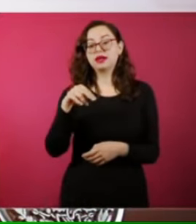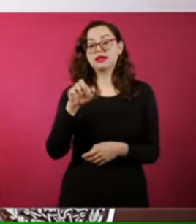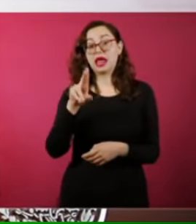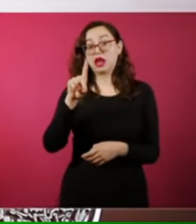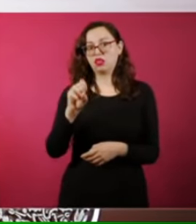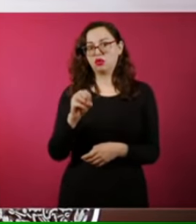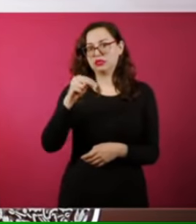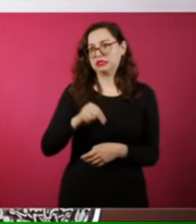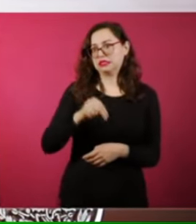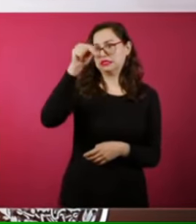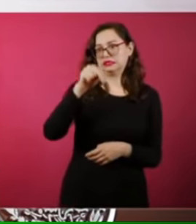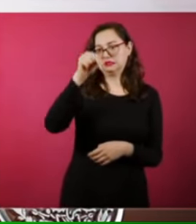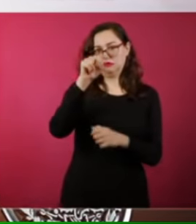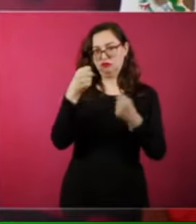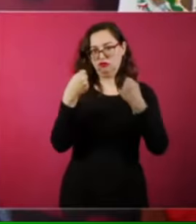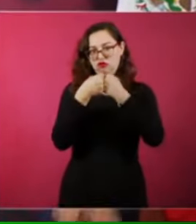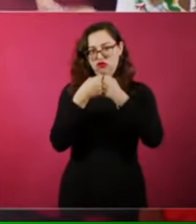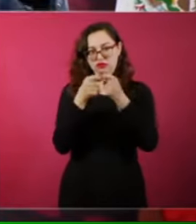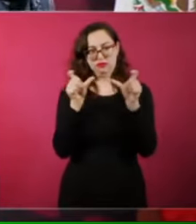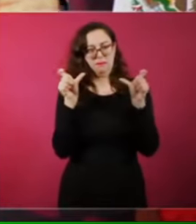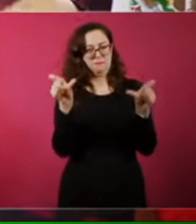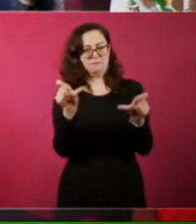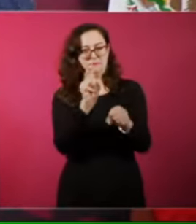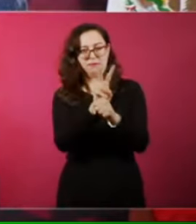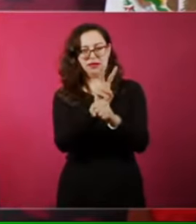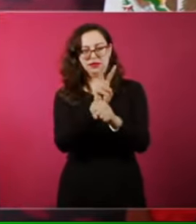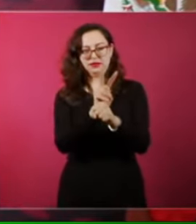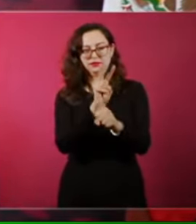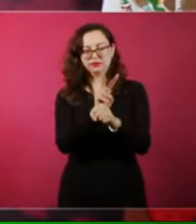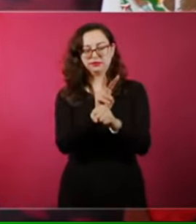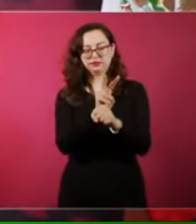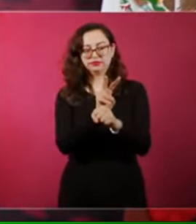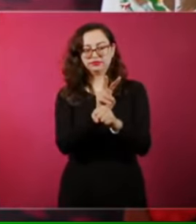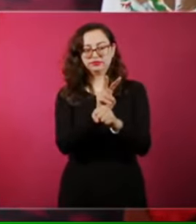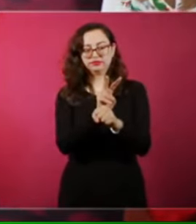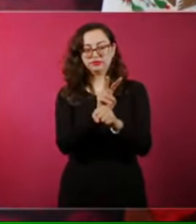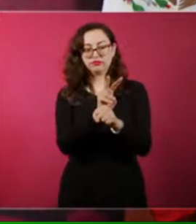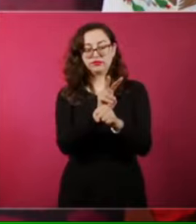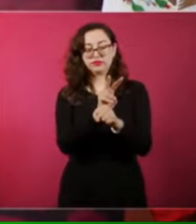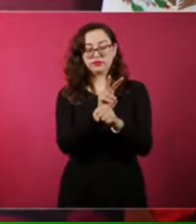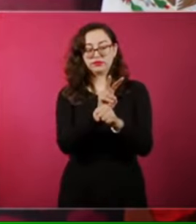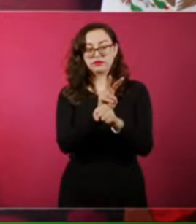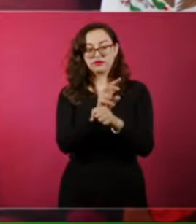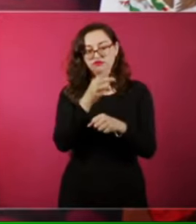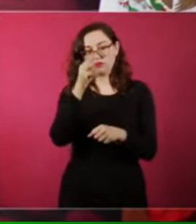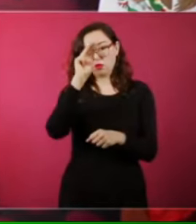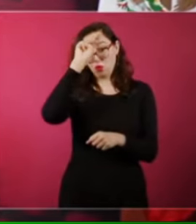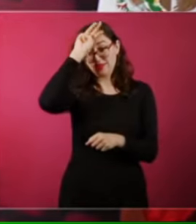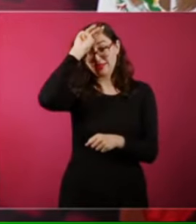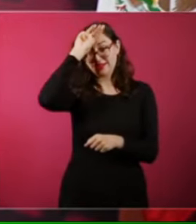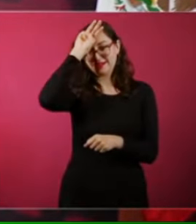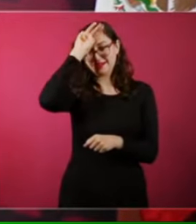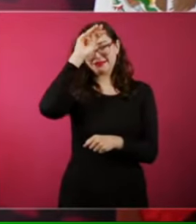que estaba en la región militar con sede en Monterrey.